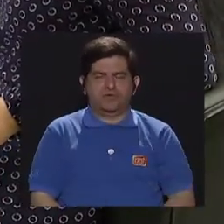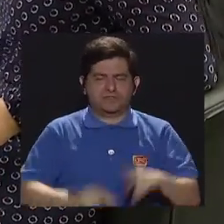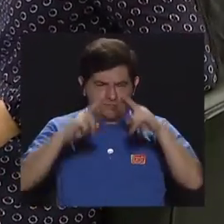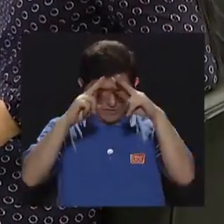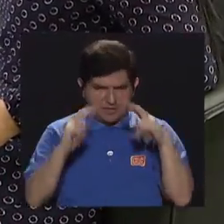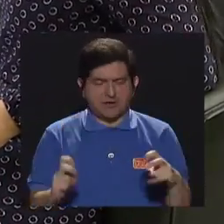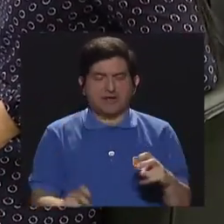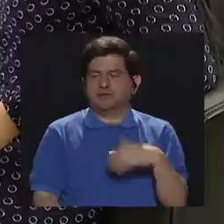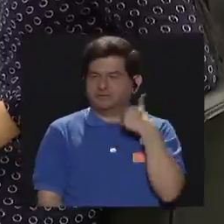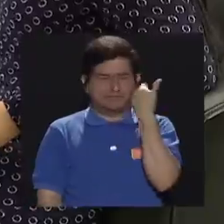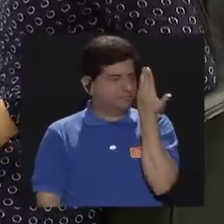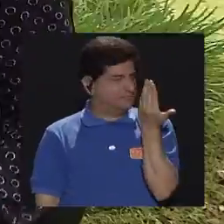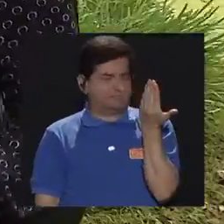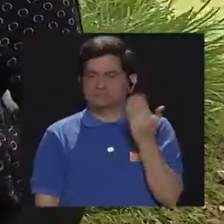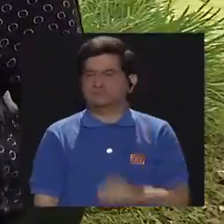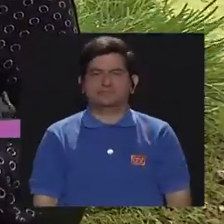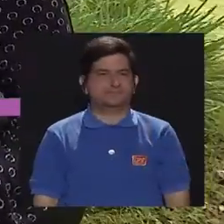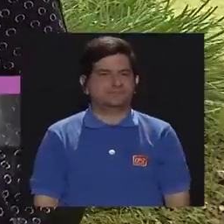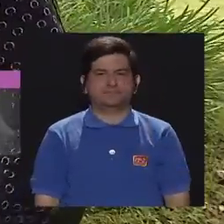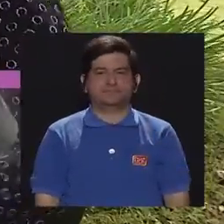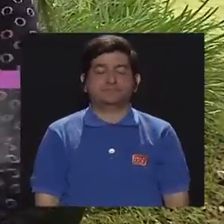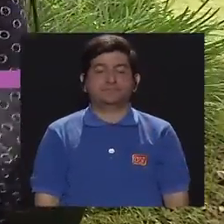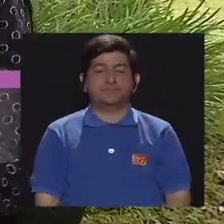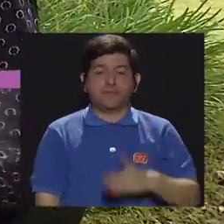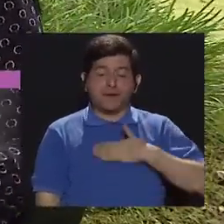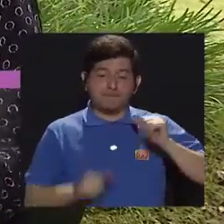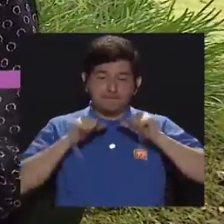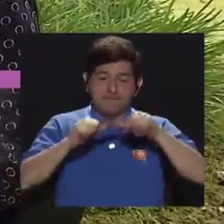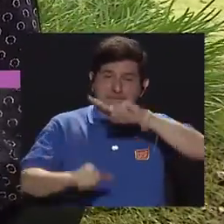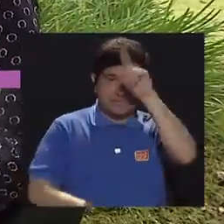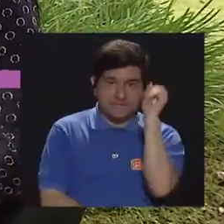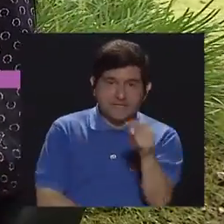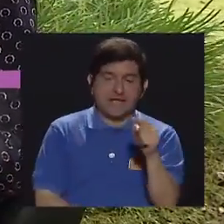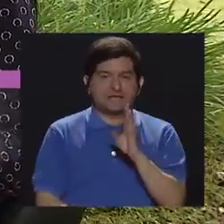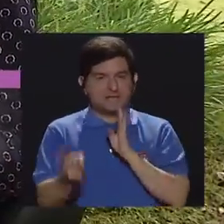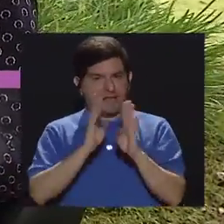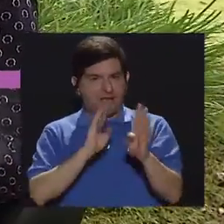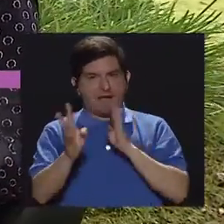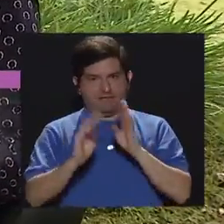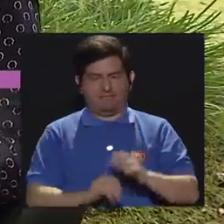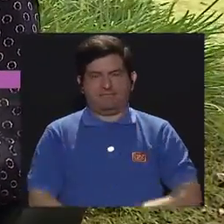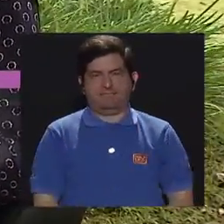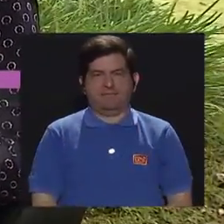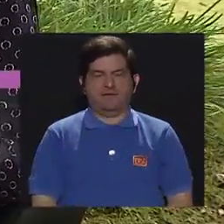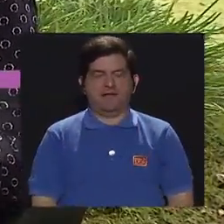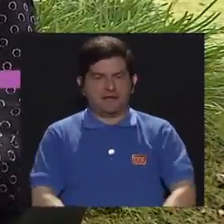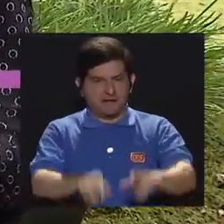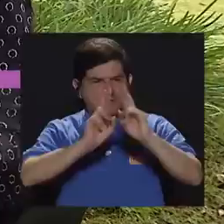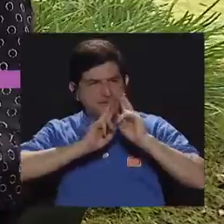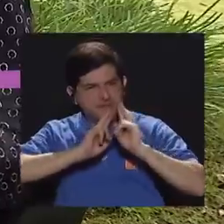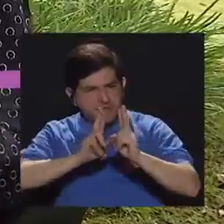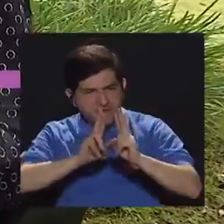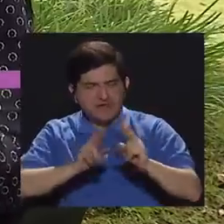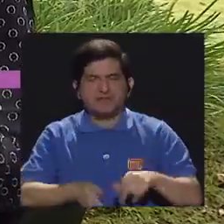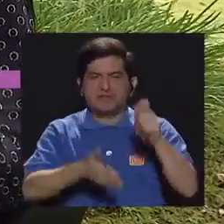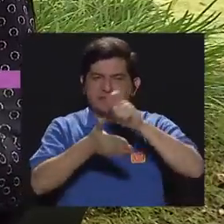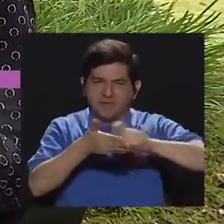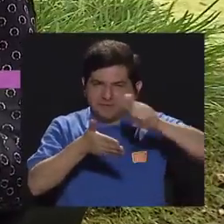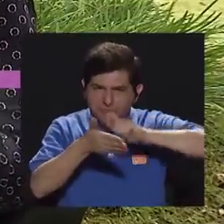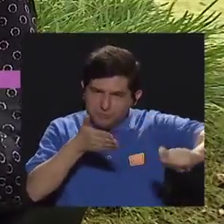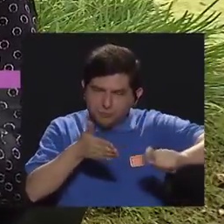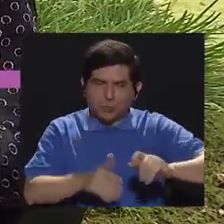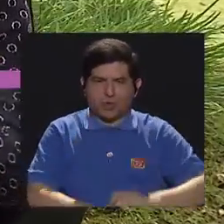análisis, no es fácil. Sí, esa era, digamos, mi siguiente pregunta. Cuando hablamos de rendimiento escolar